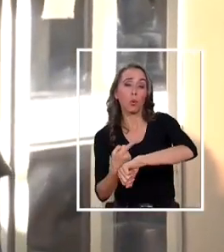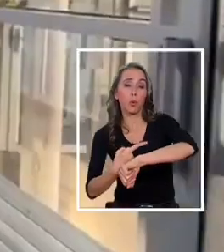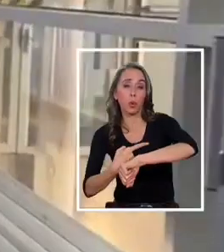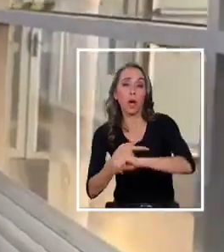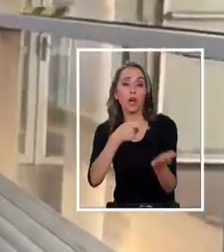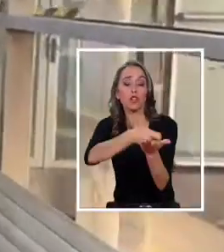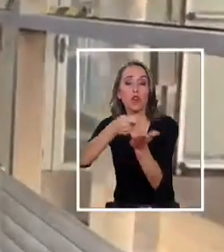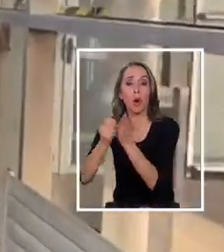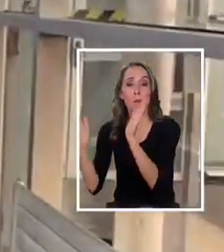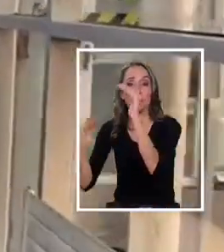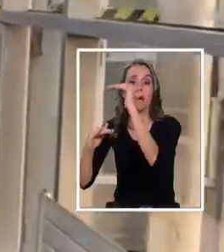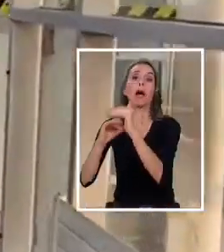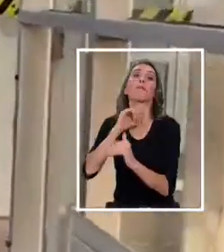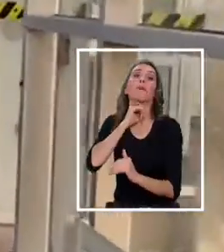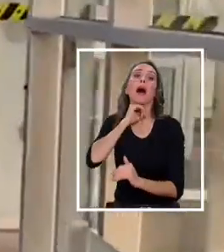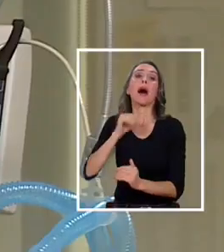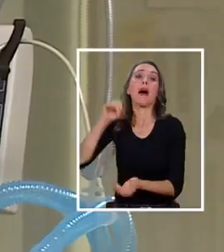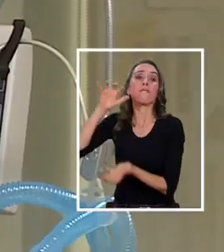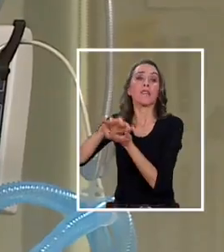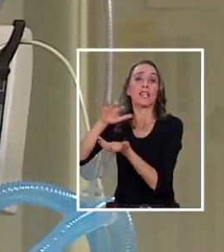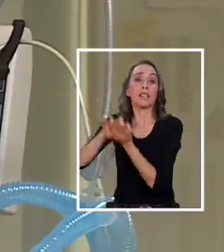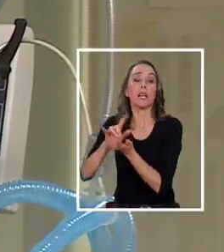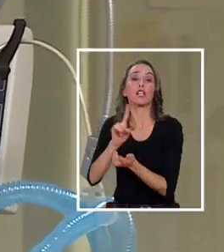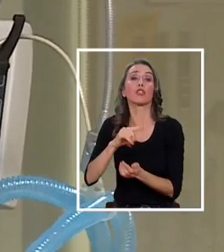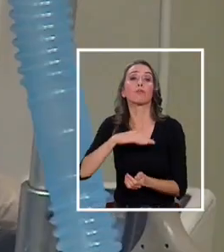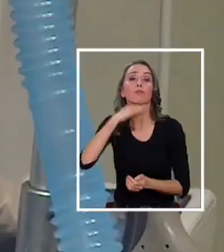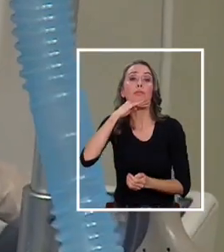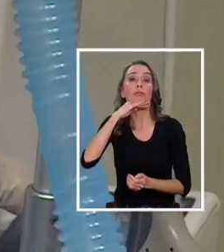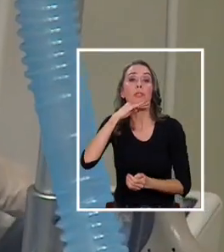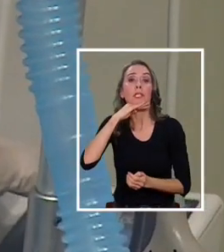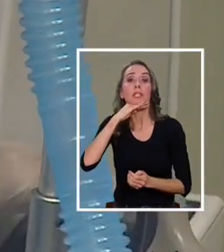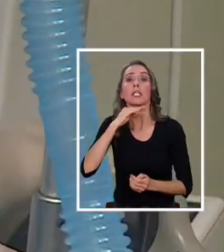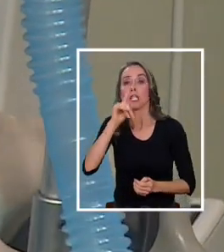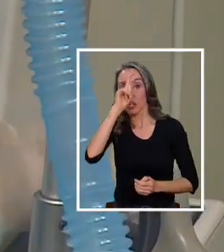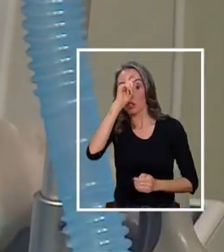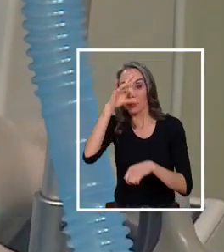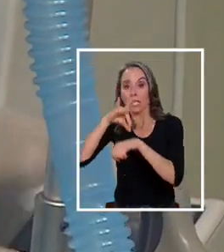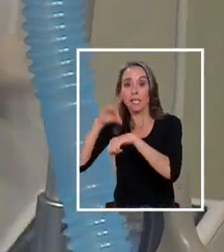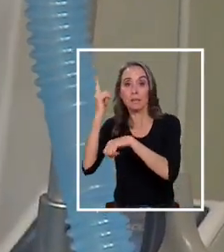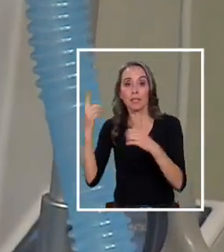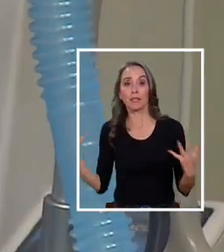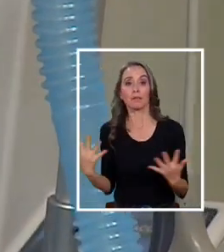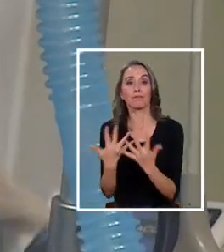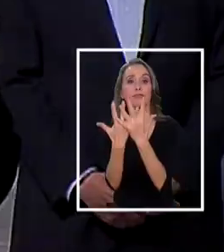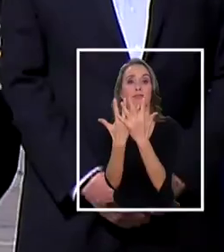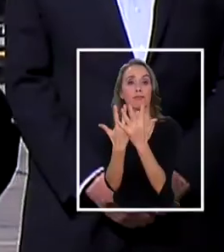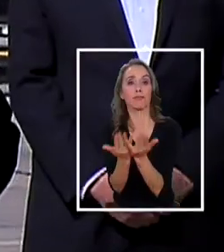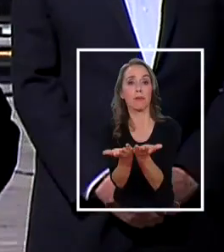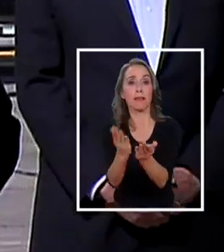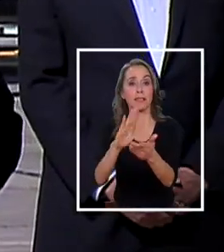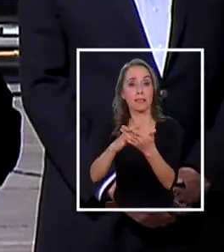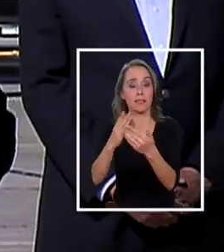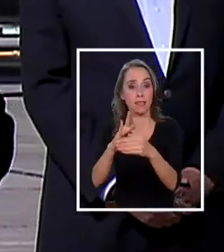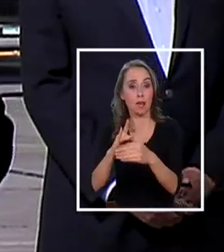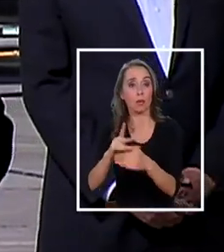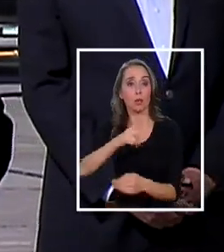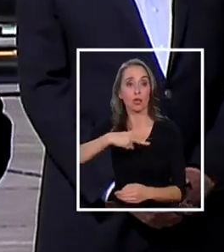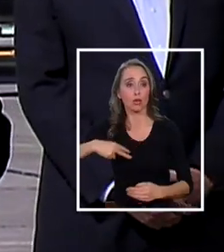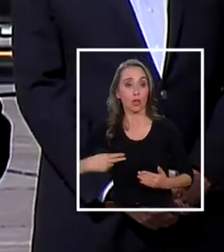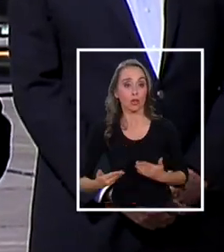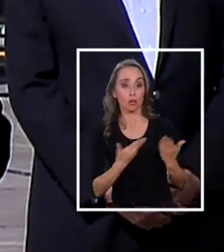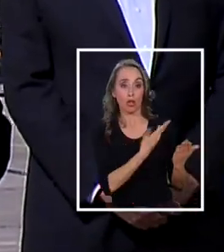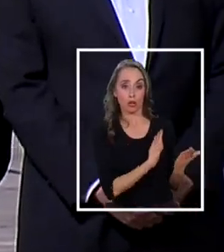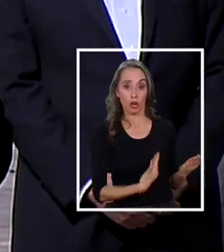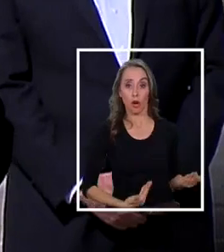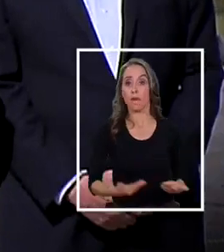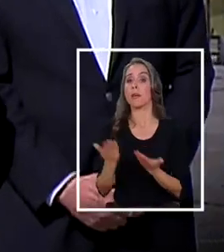para adquirir estos aparatos y evitar el colapso de la red integrada de salud. Ponemos a disposición del gobierno y